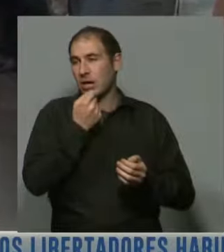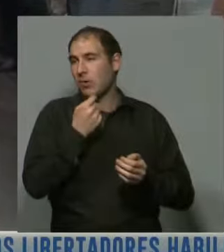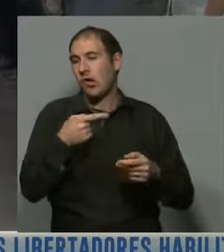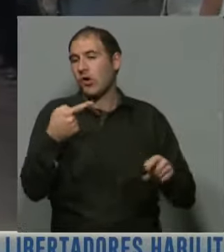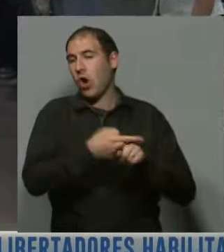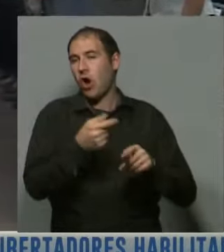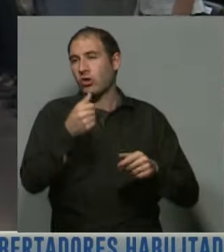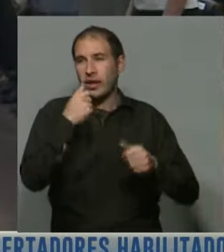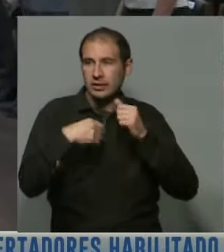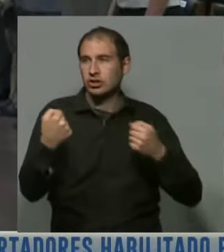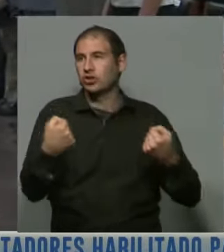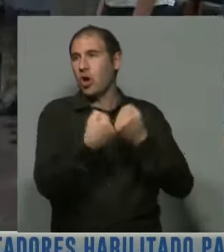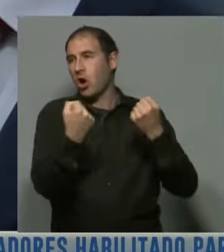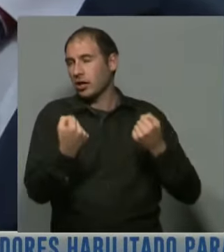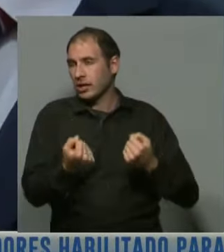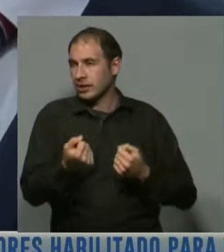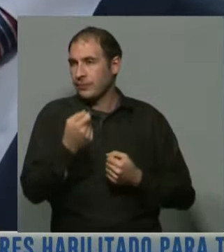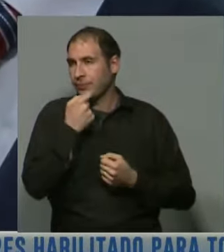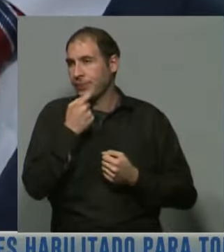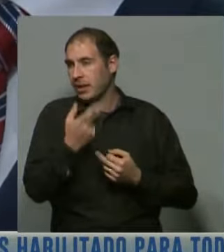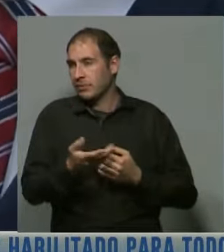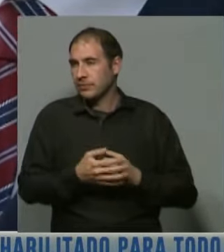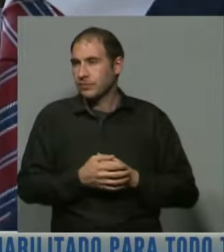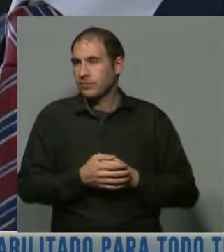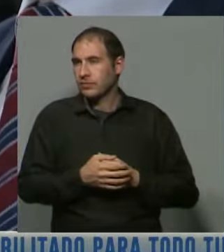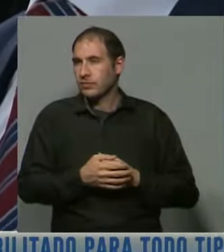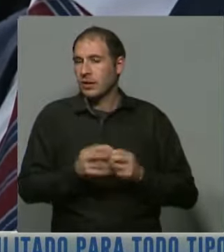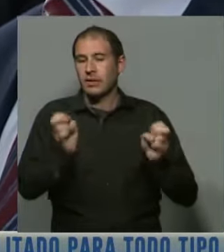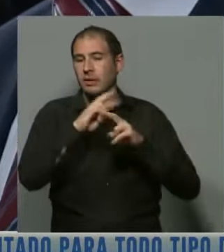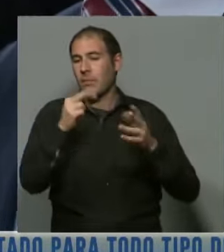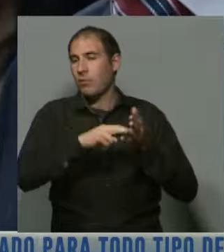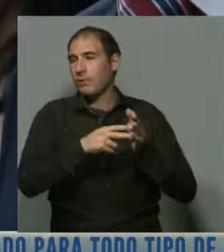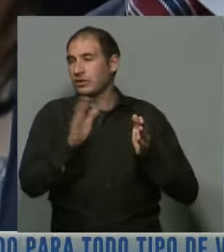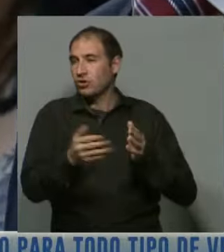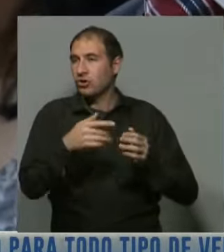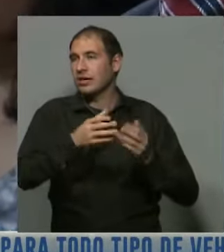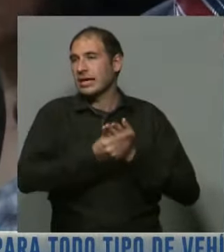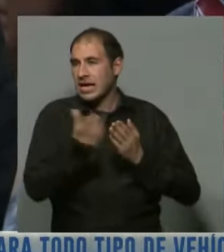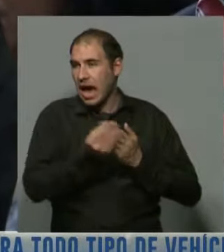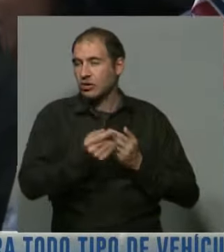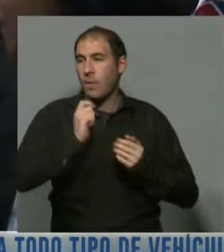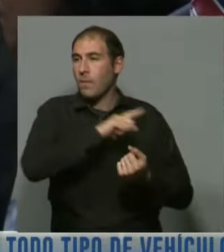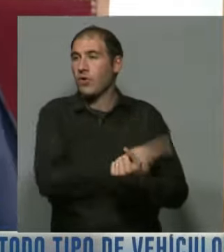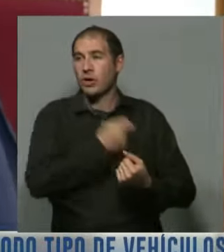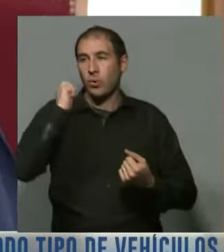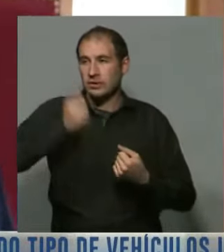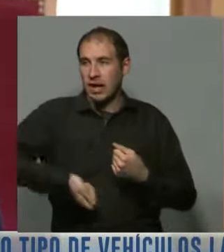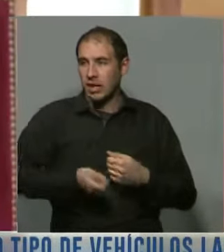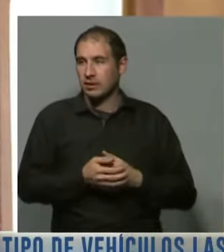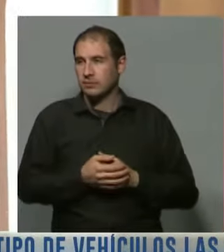perjuicio, un accidente de tránsito en el cual todo lo que generaba tanto en gasto para el Poder Judicial,